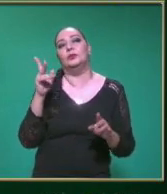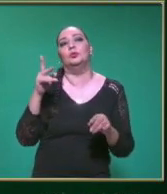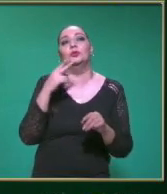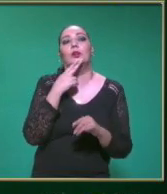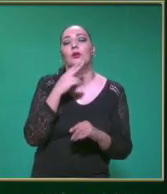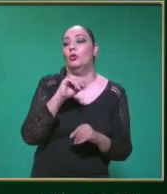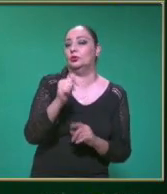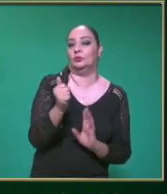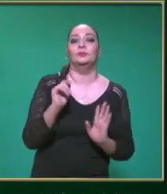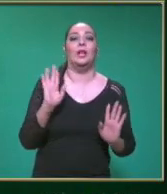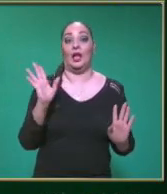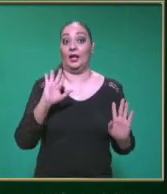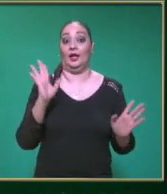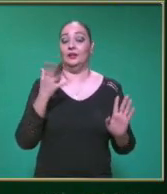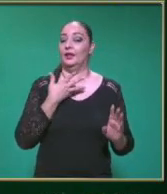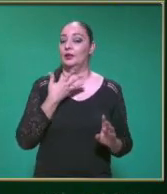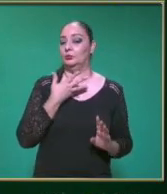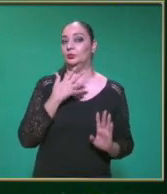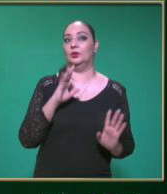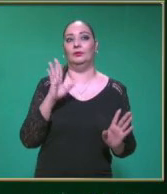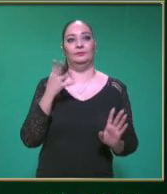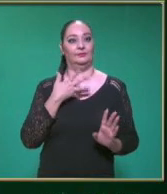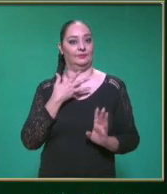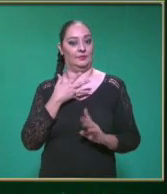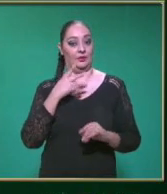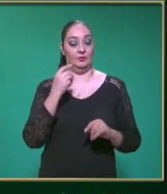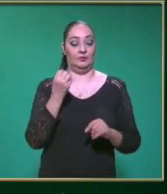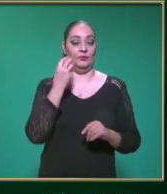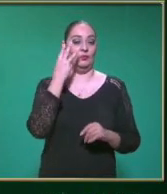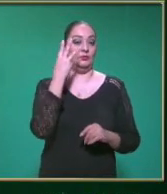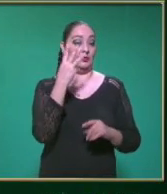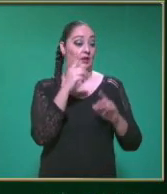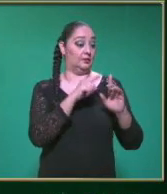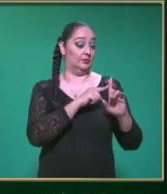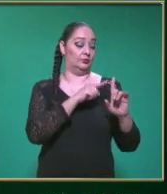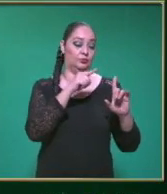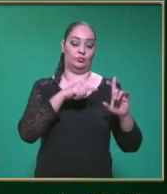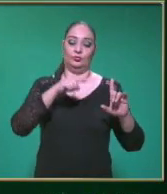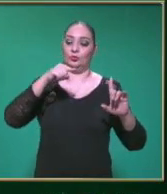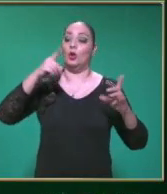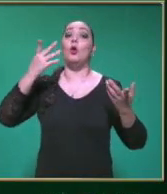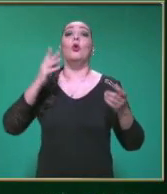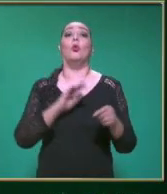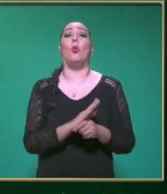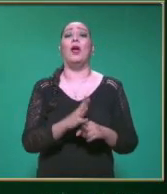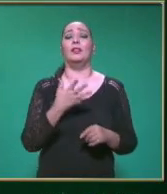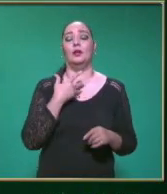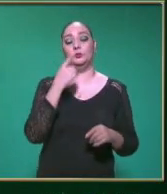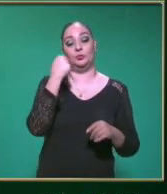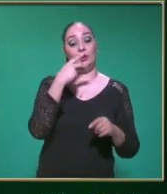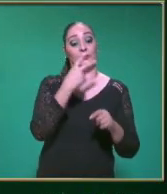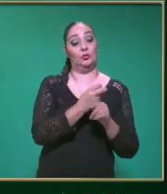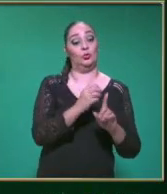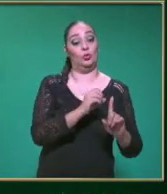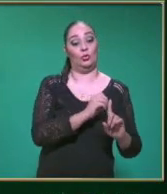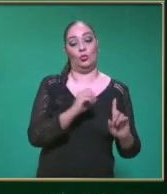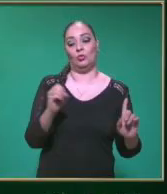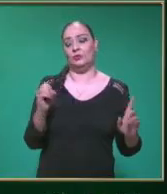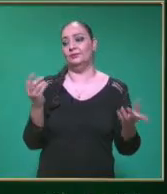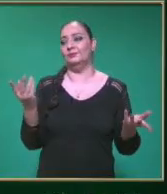Entonces ahí Si observamos nosotros Las tres gráficas Pues ¿Cuál vendría siendo Maestra? Recuerden que